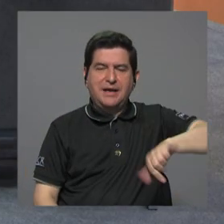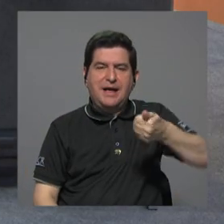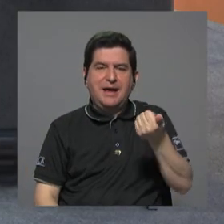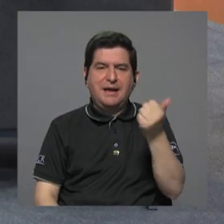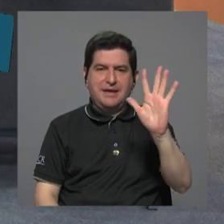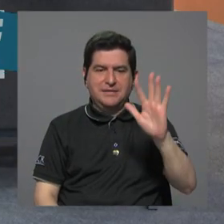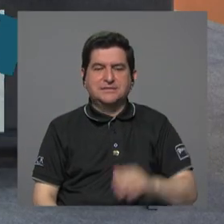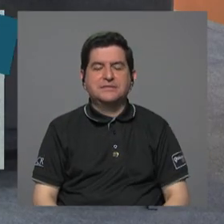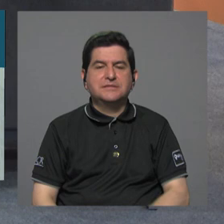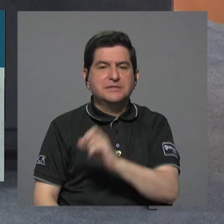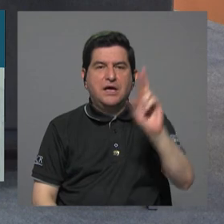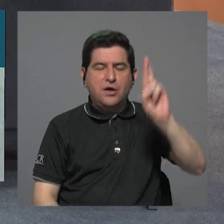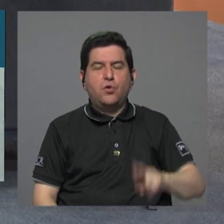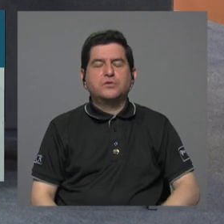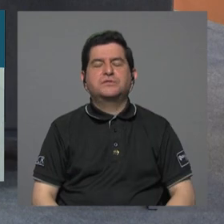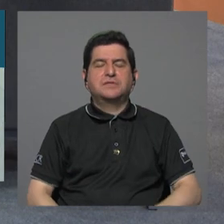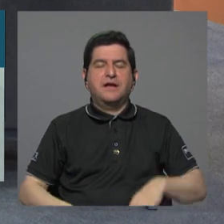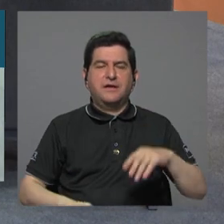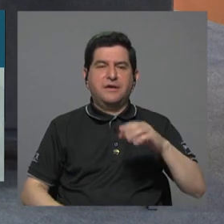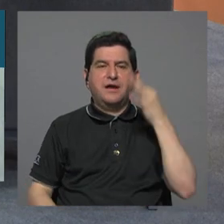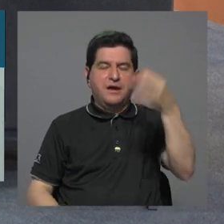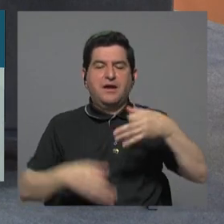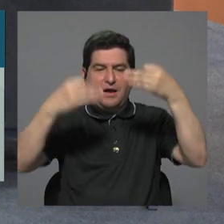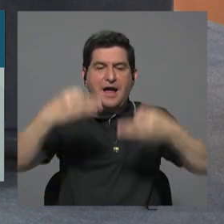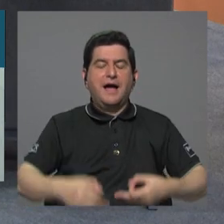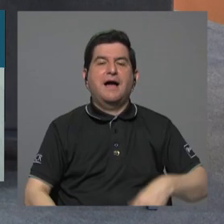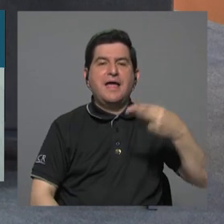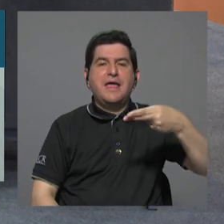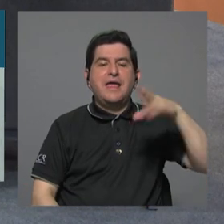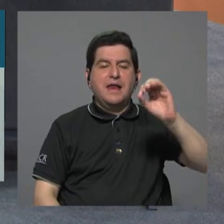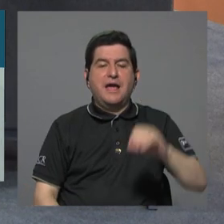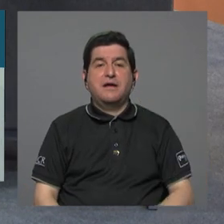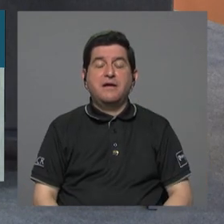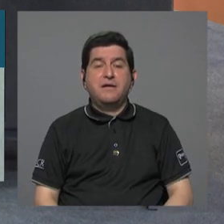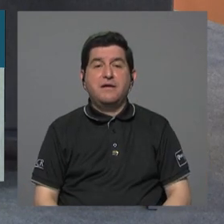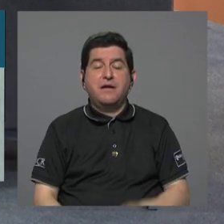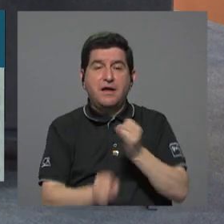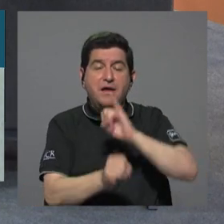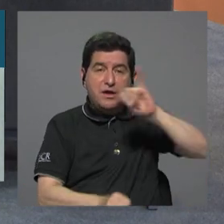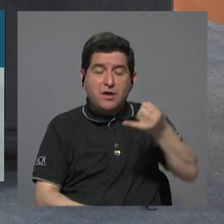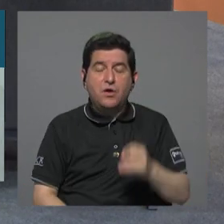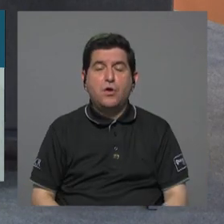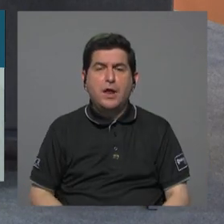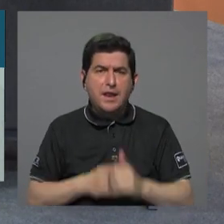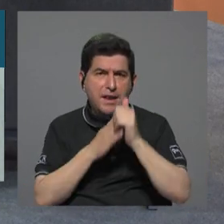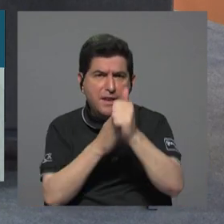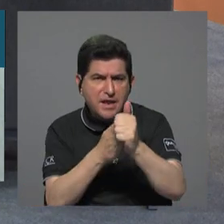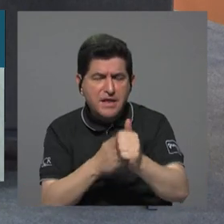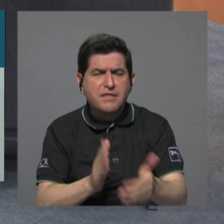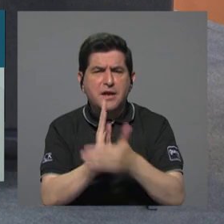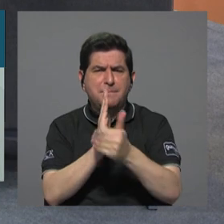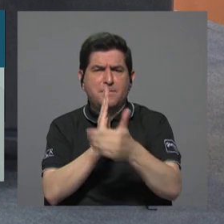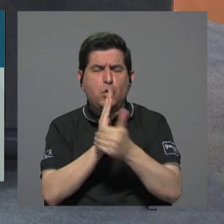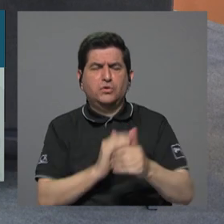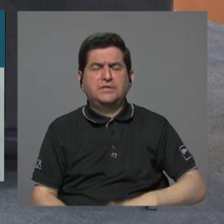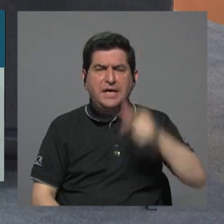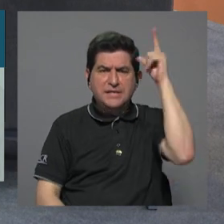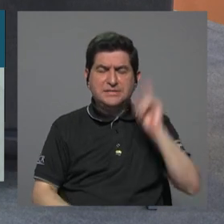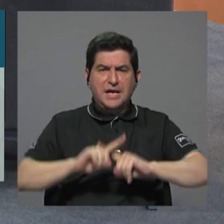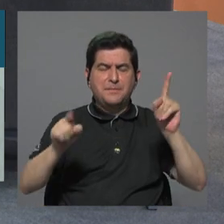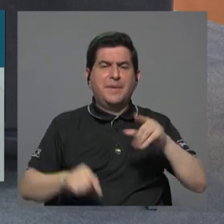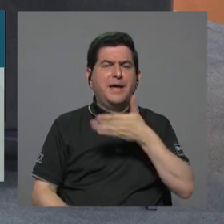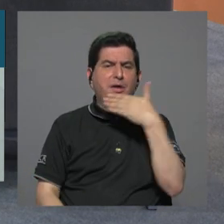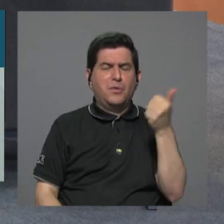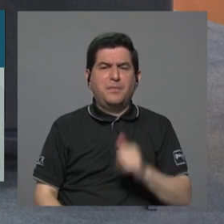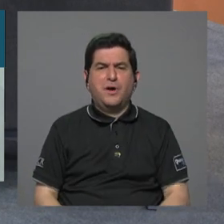15 en Costa Rica en Juego dice Hillary Obando JAPDEVA podría ser la punta de lanza que potencia Limón pero para eso sería